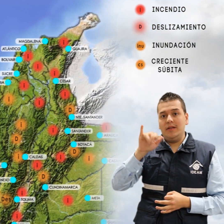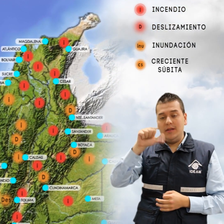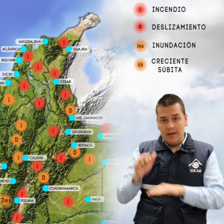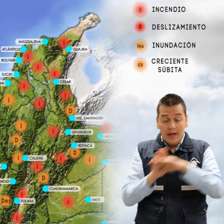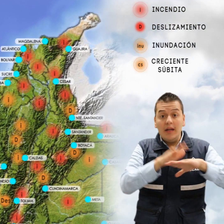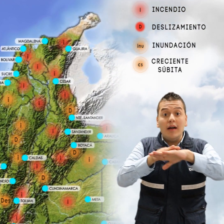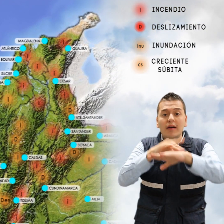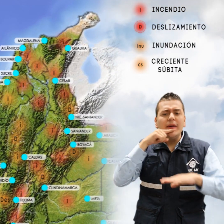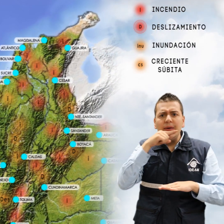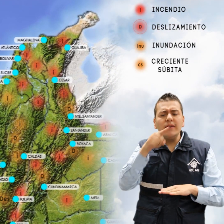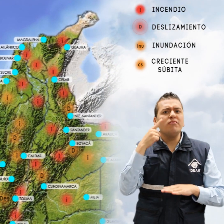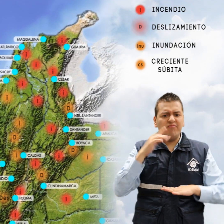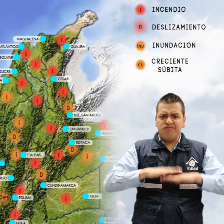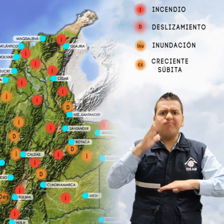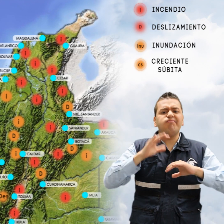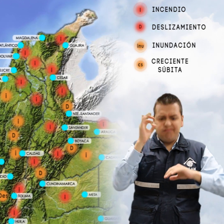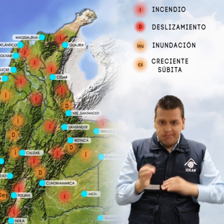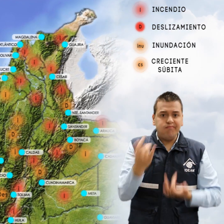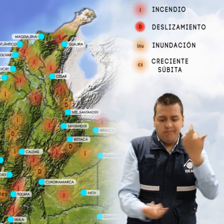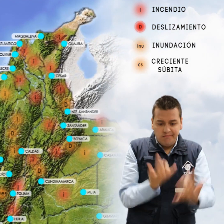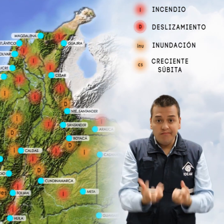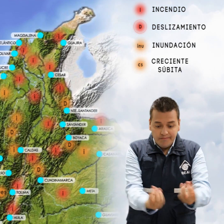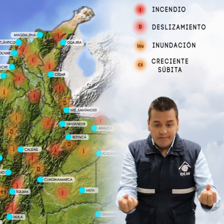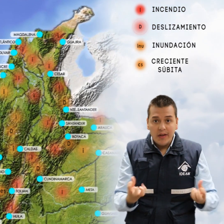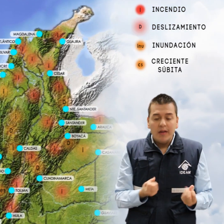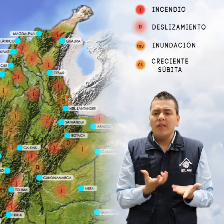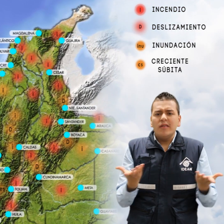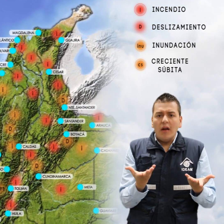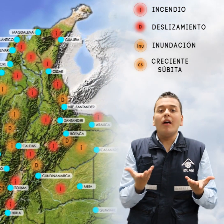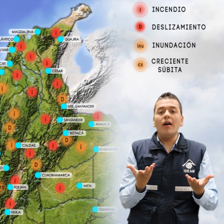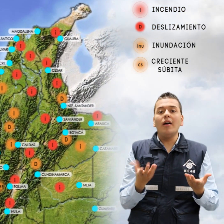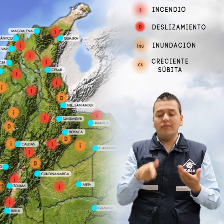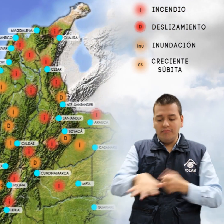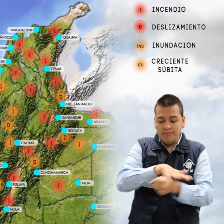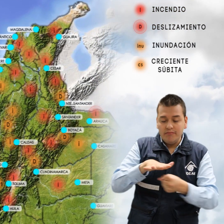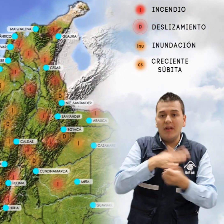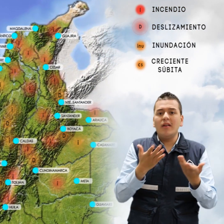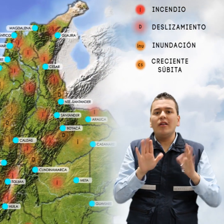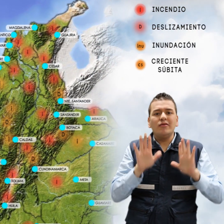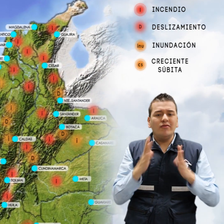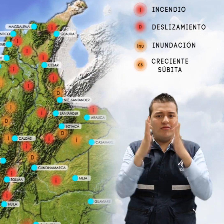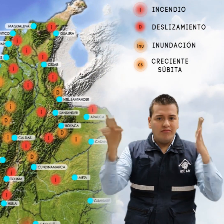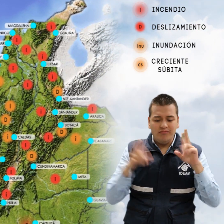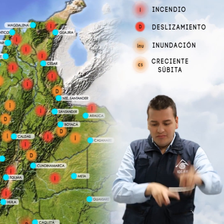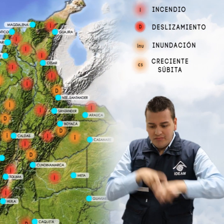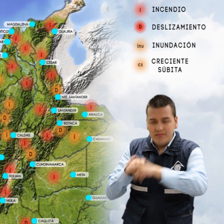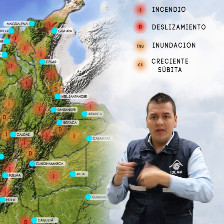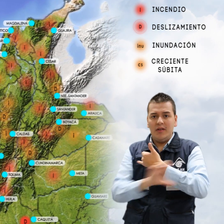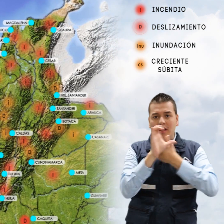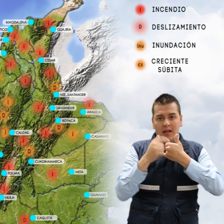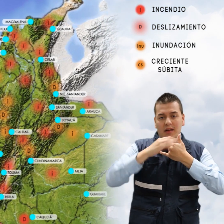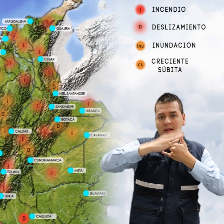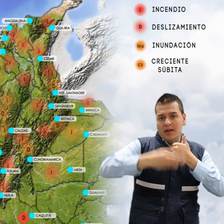alerta roja por alta probabilidad de incendios en la cobertura vegetal en sectores de cultivos y bosques localizados en la región Caribe,